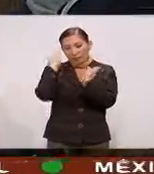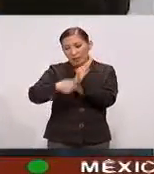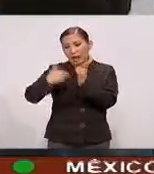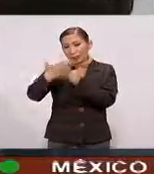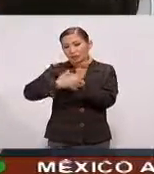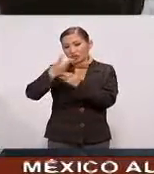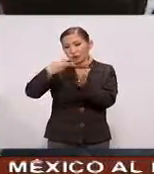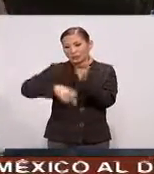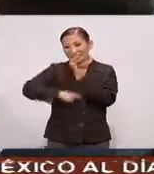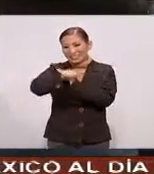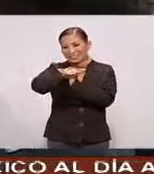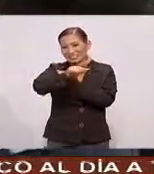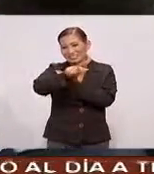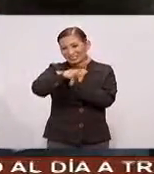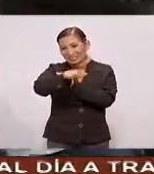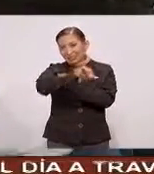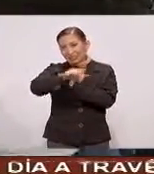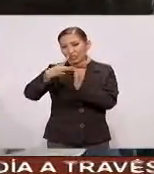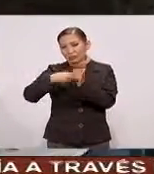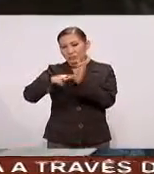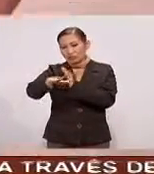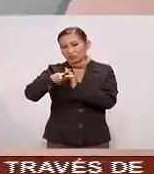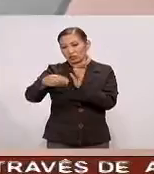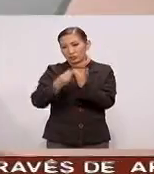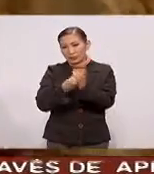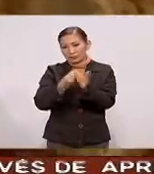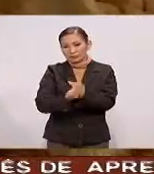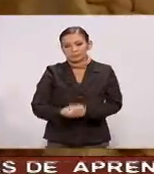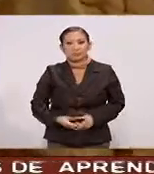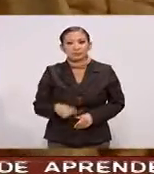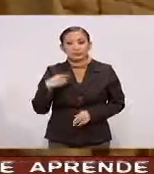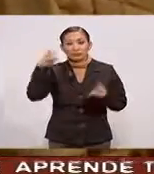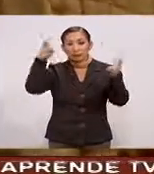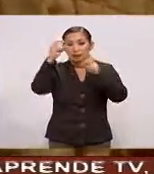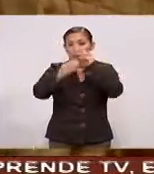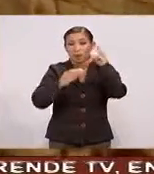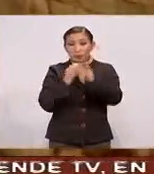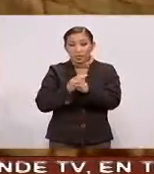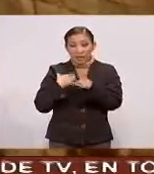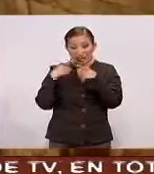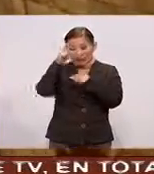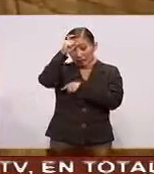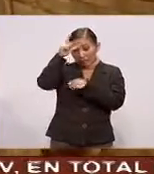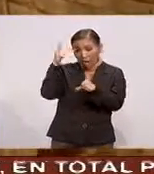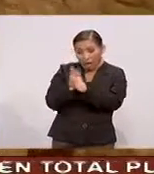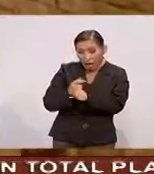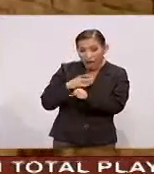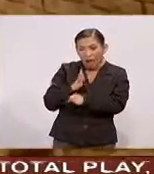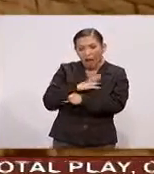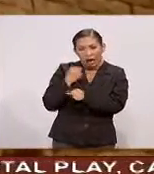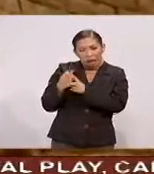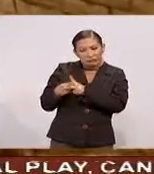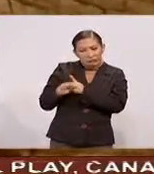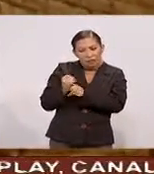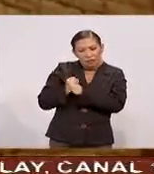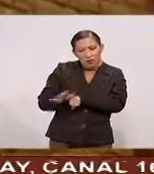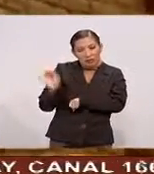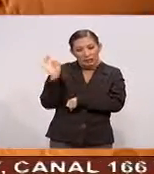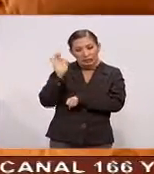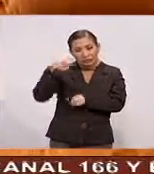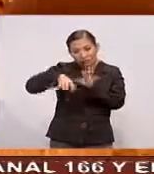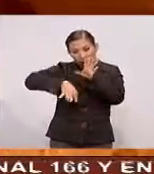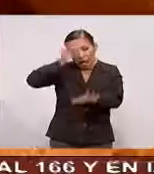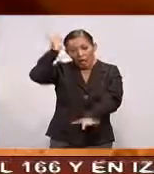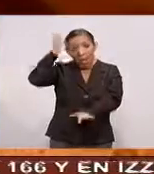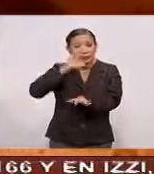Para el ciclo escolar 2017-2018 En el mundo En Egipto Revelan datos Que podrían dar Con el